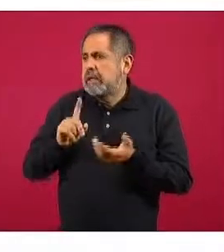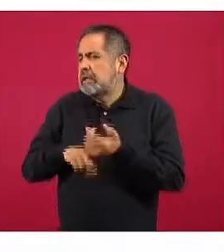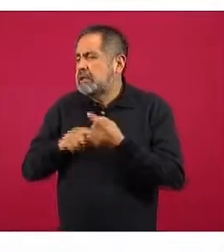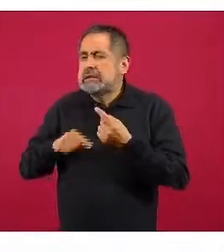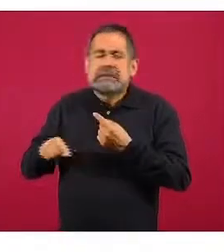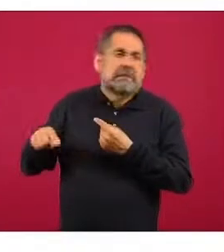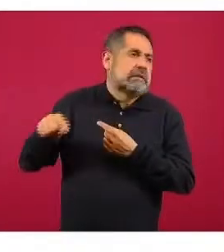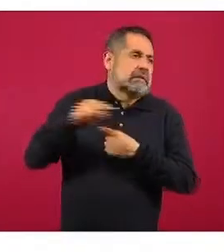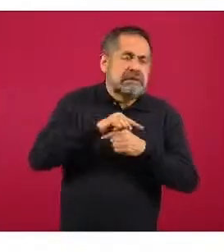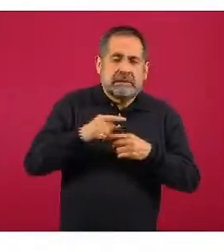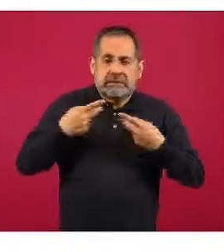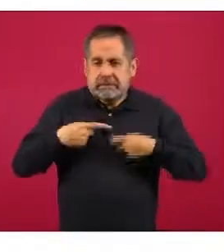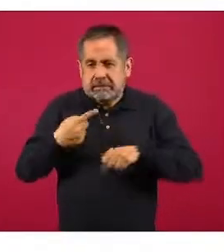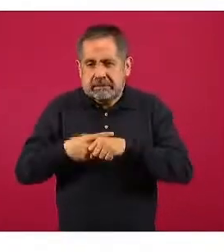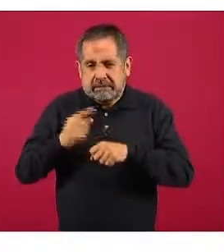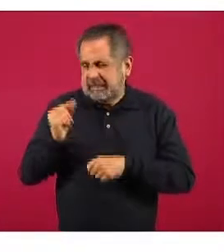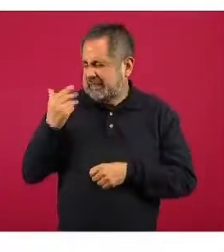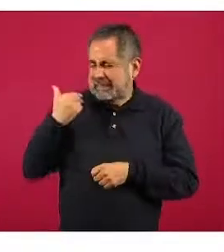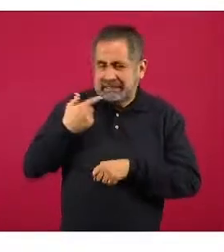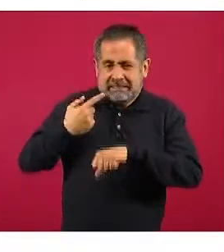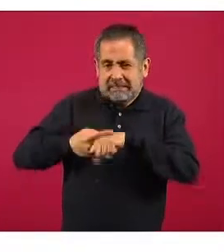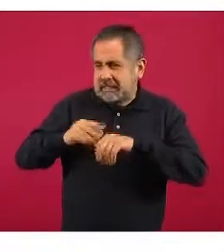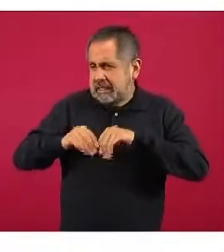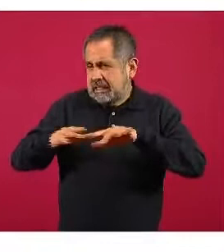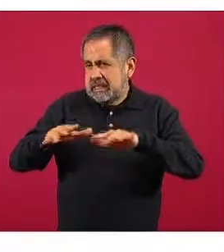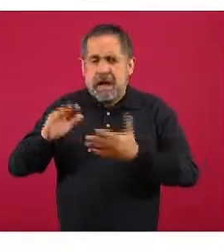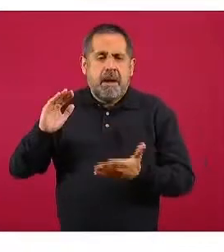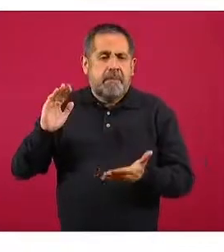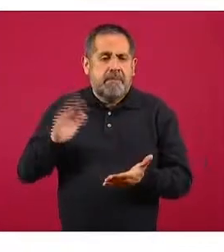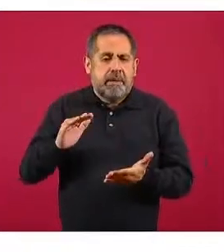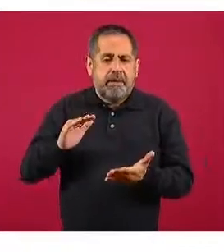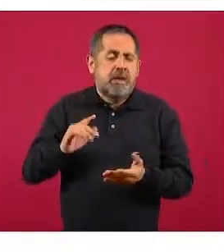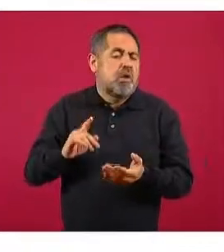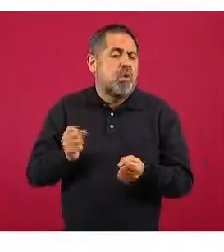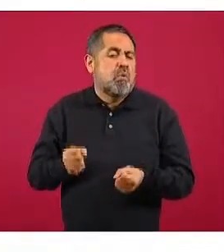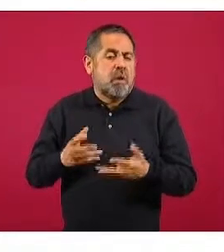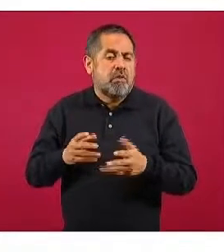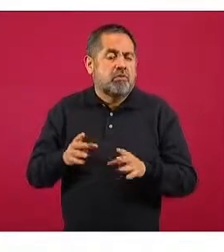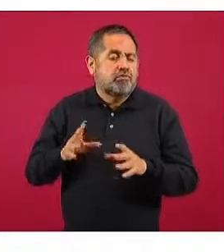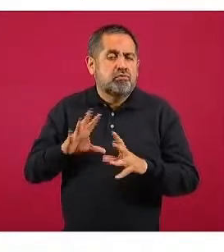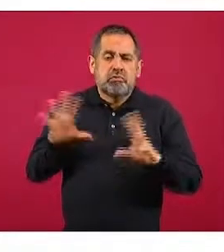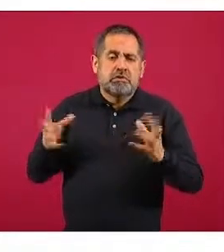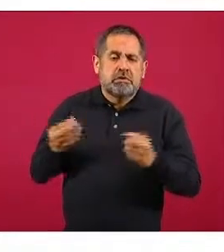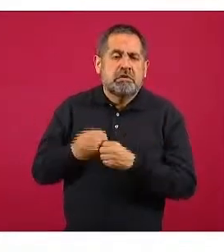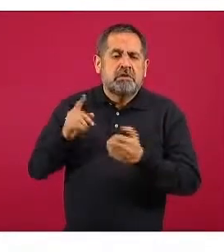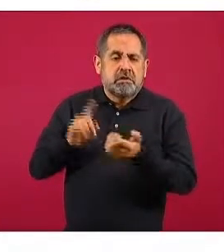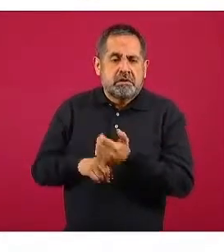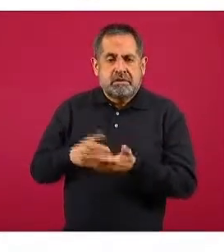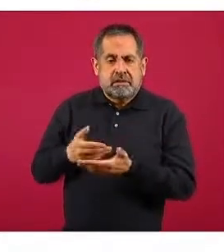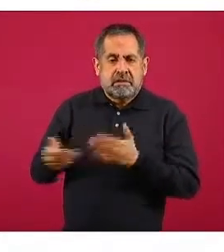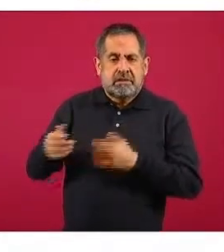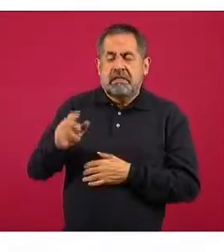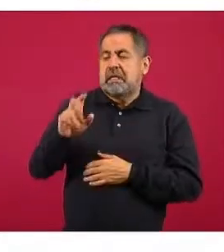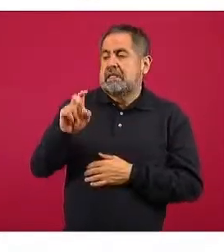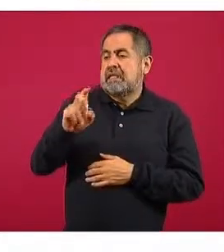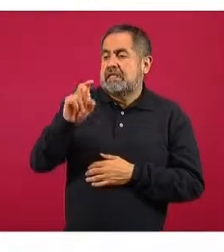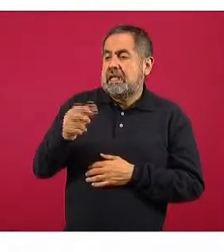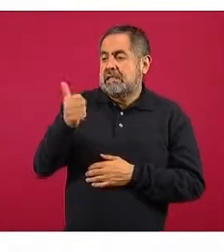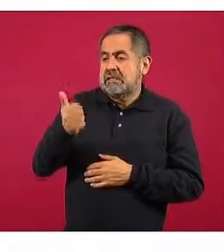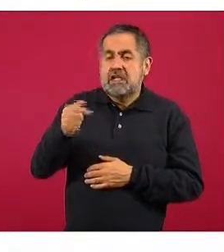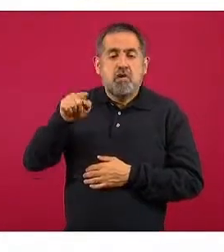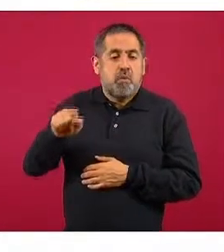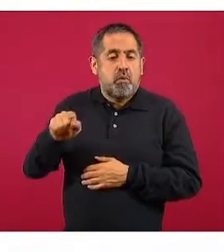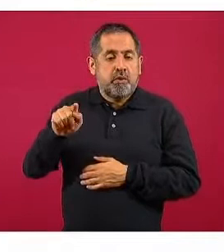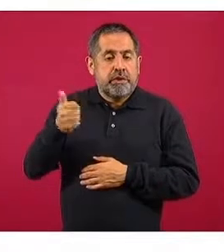reciente de la enfermedad, es decir, en la epidemia activa, concentrando para efectos de esa epidemia activa ahora el 36